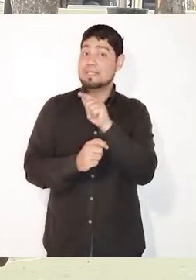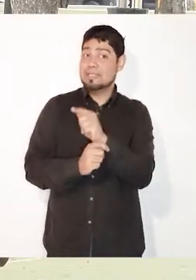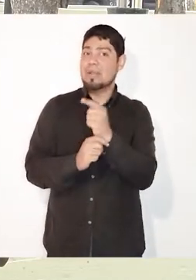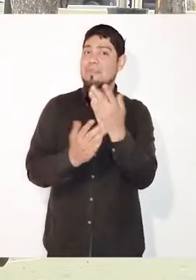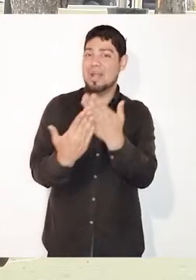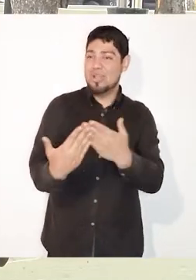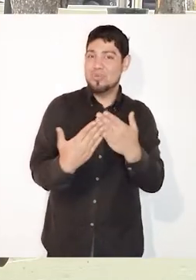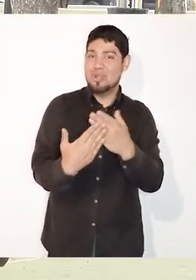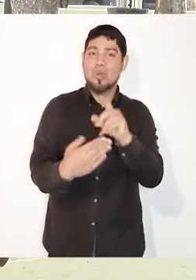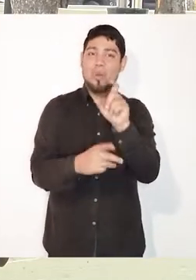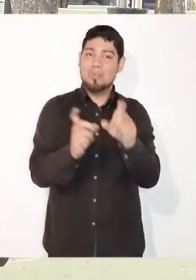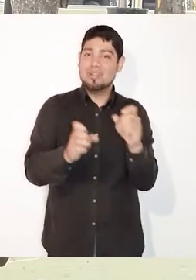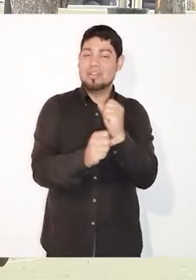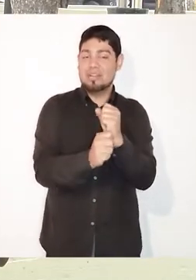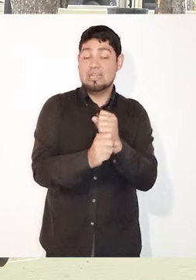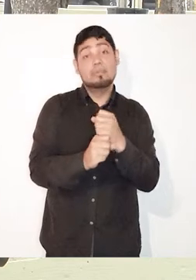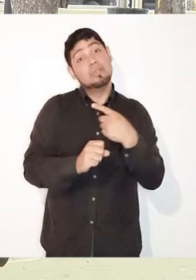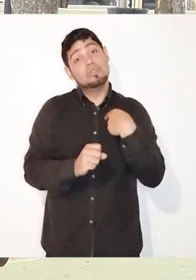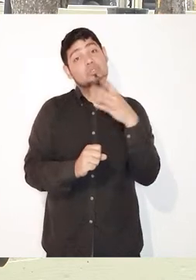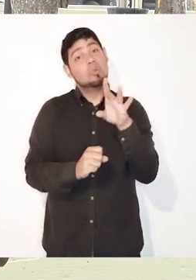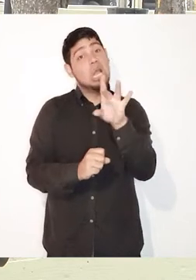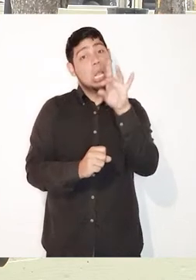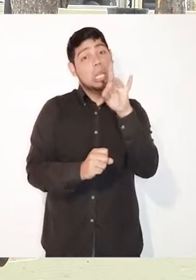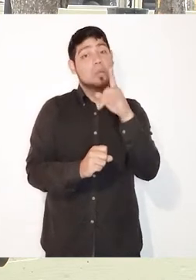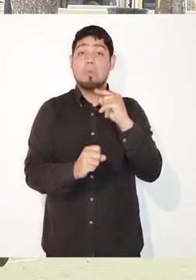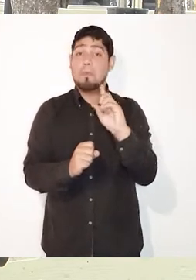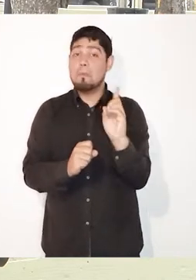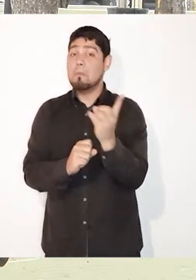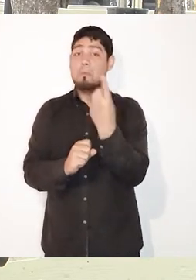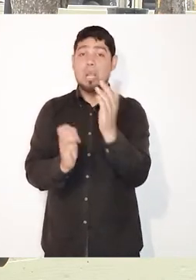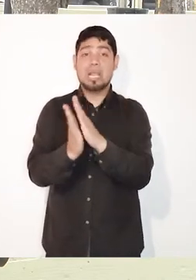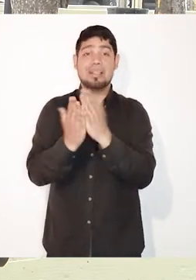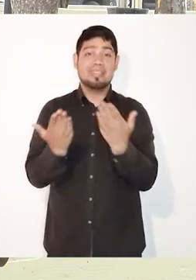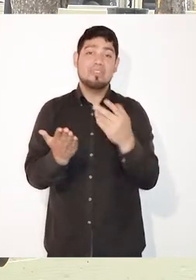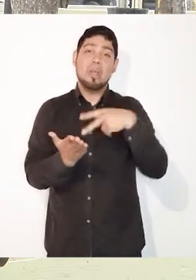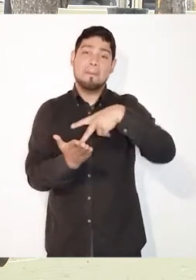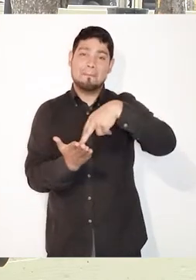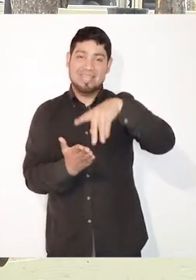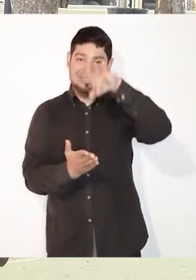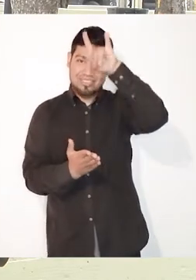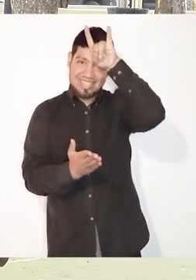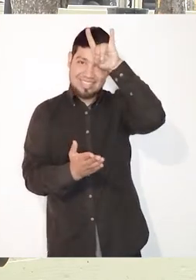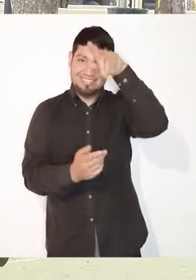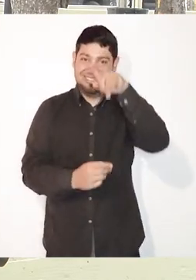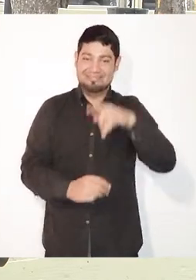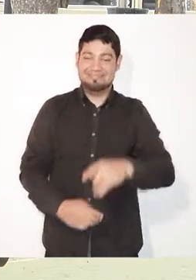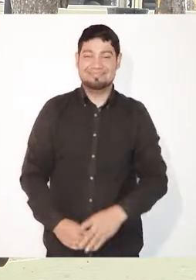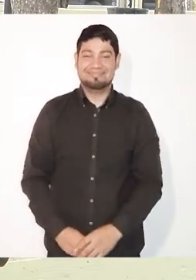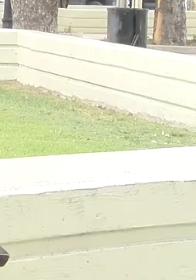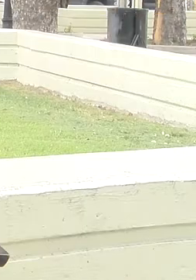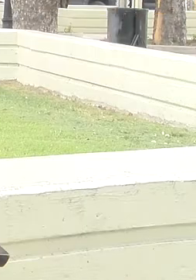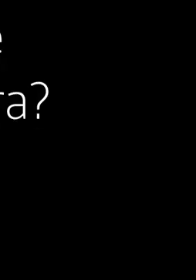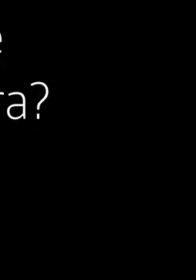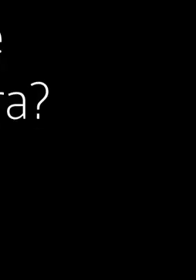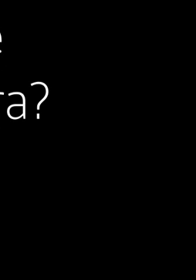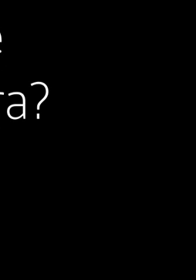trabajadores. Por lo tanto, si es por nombrar alguna, me quedo con mi primera novela hoy, que es El Paso del Diablo.